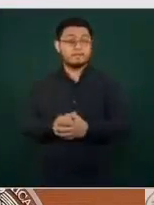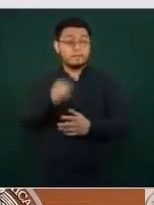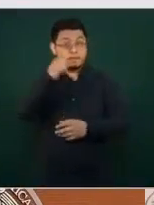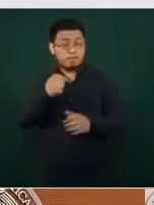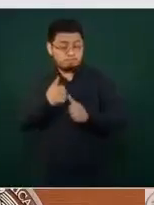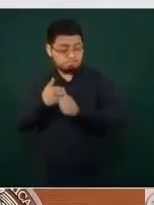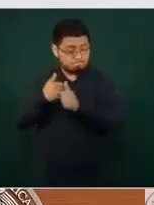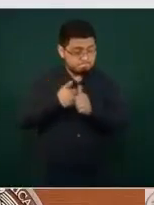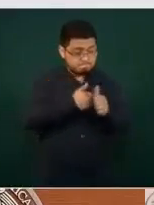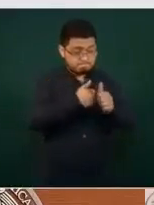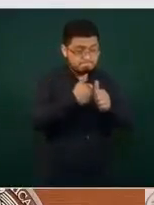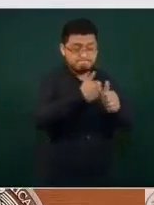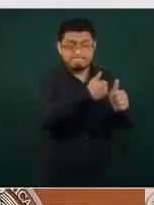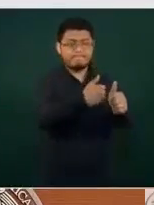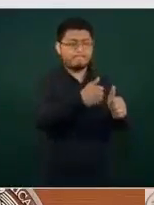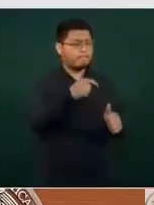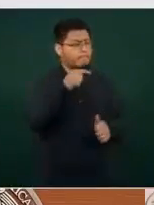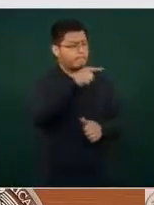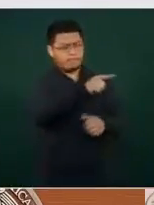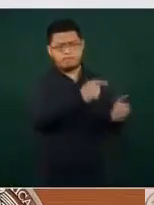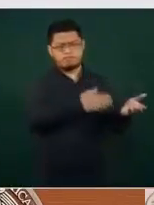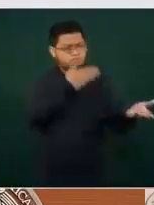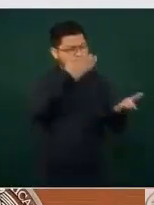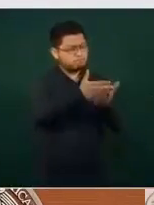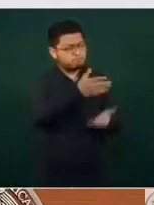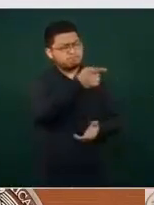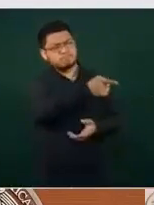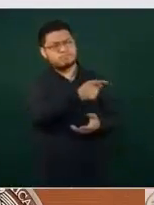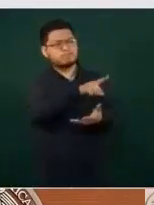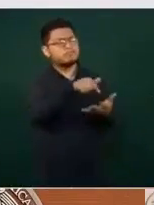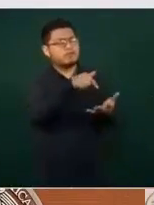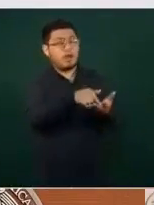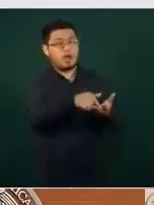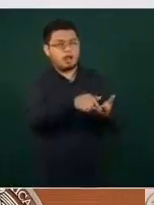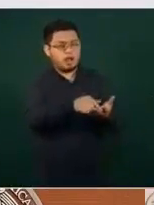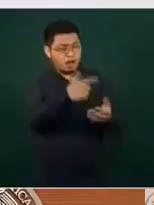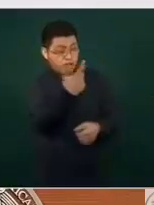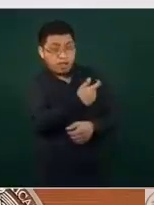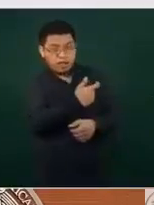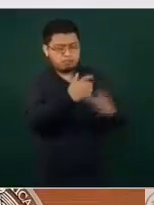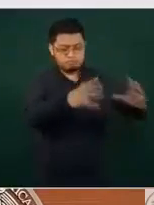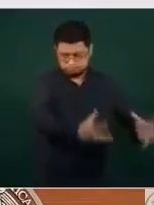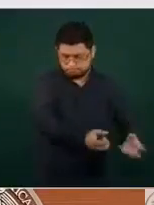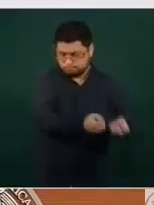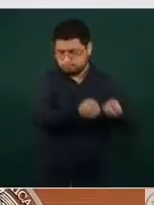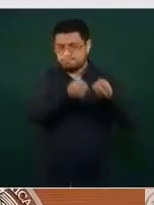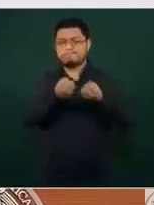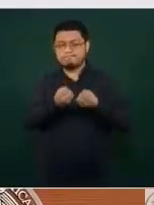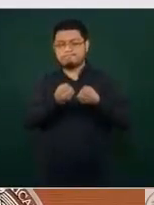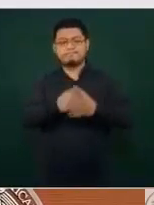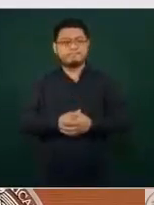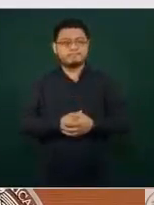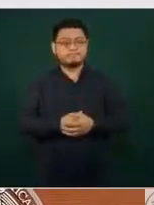estados cuando acuden a estas instalaciones a recoger sus respectivas vacunas. Y una parte